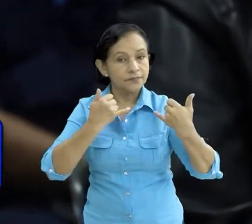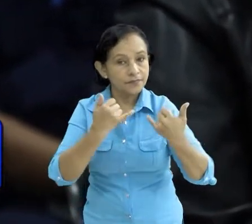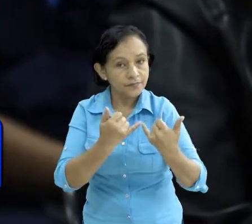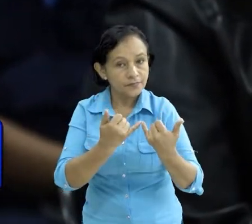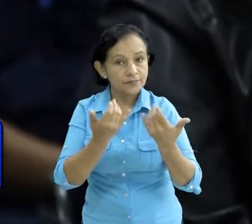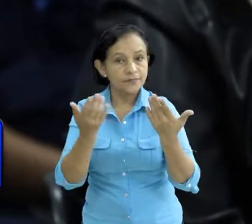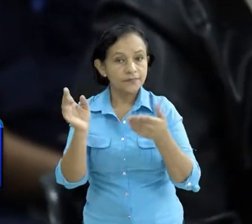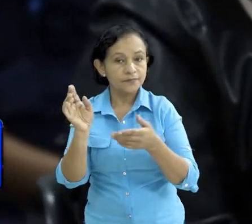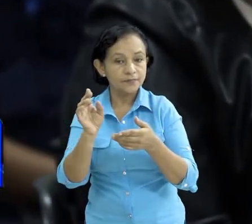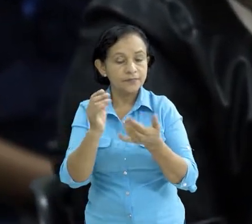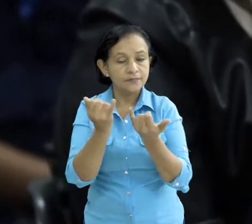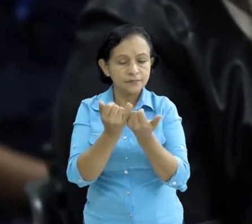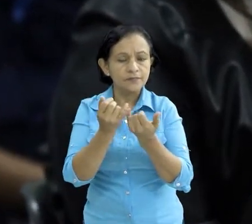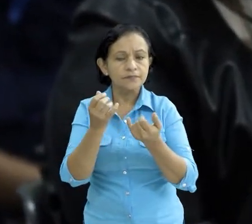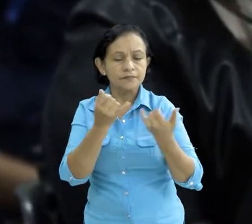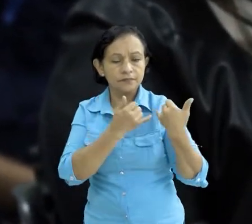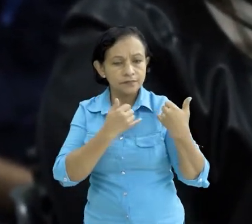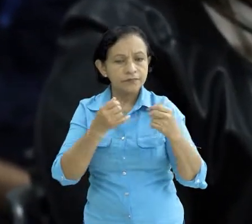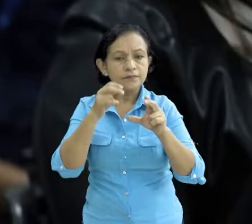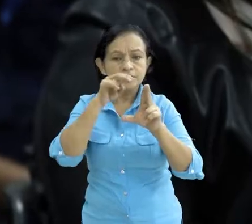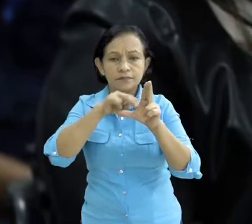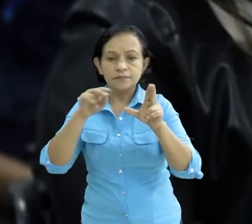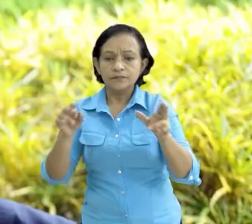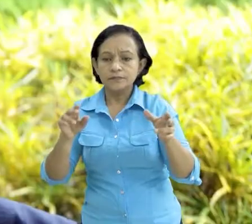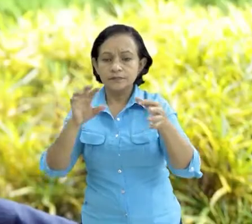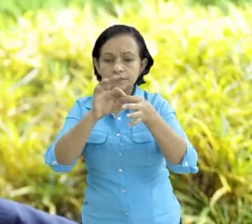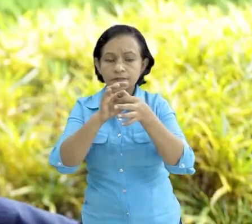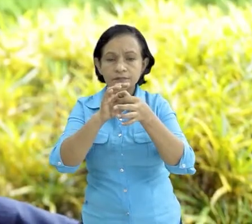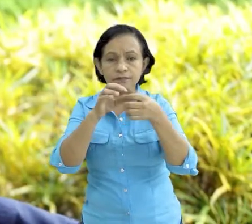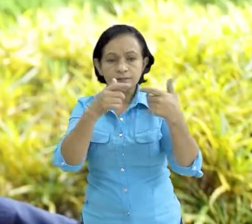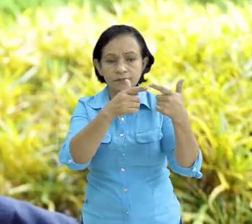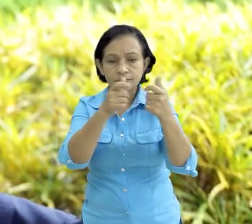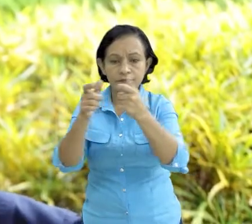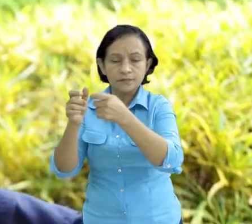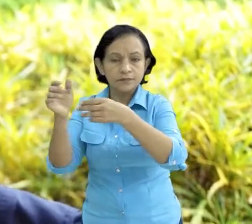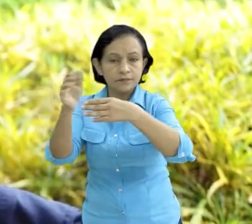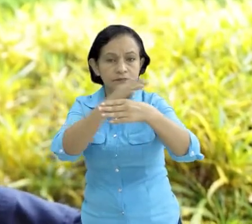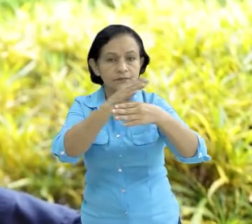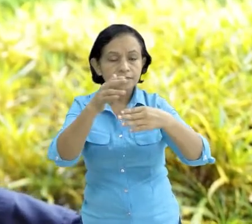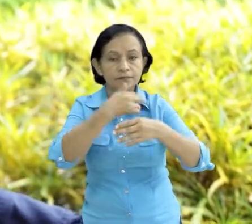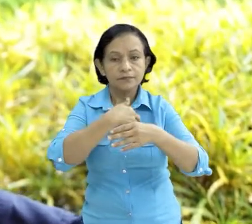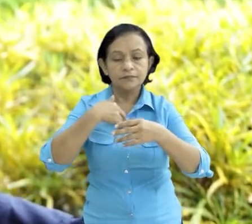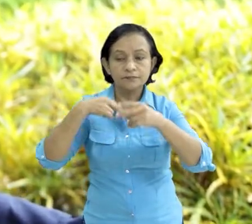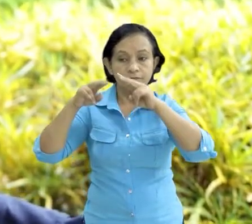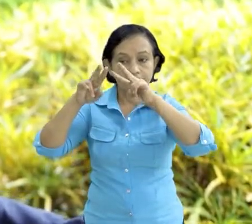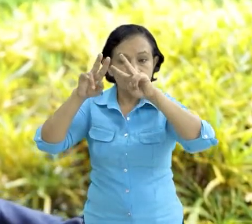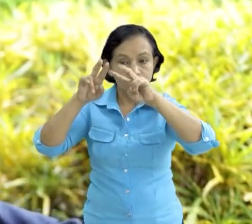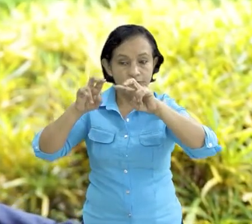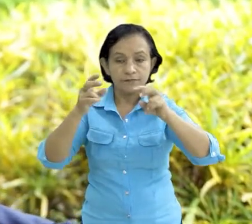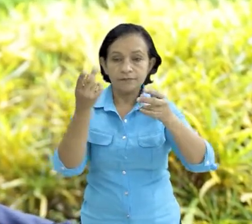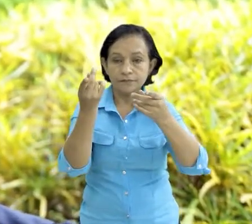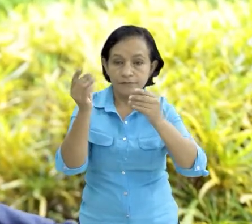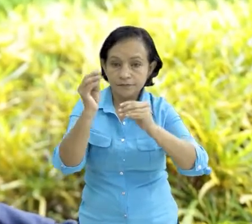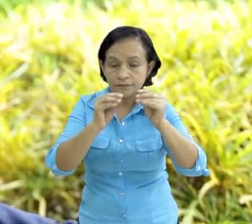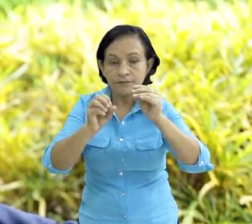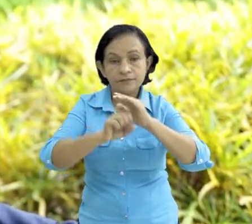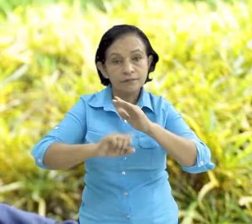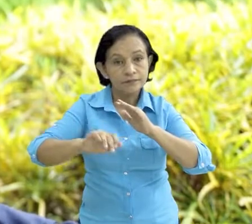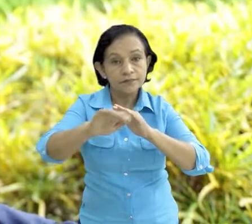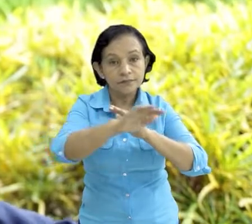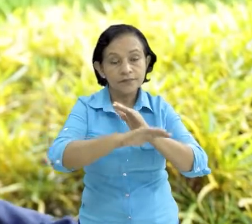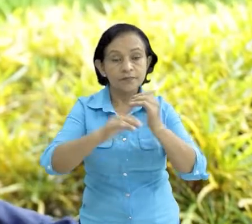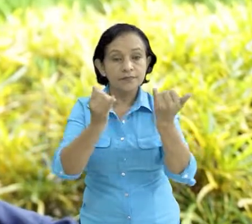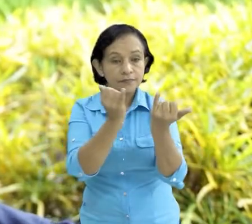que conforman el sistema que se agrupan en distintos sectores para hacer la evaluación económica y social